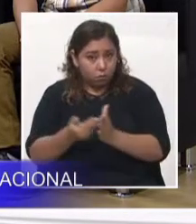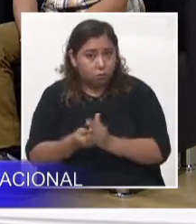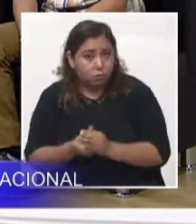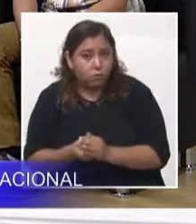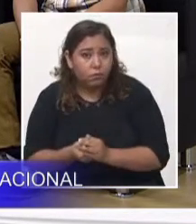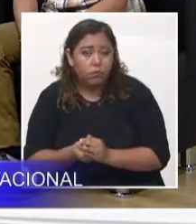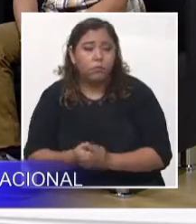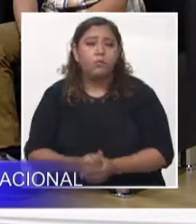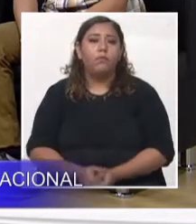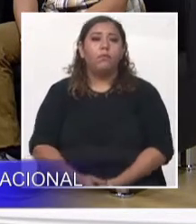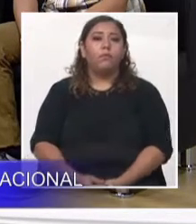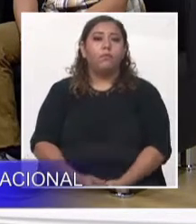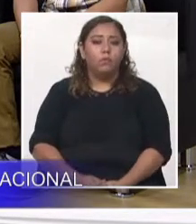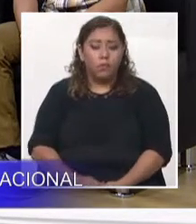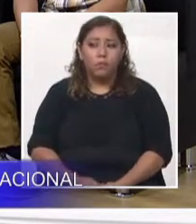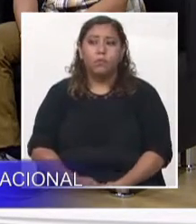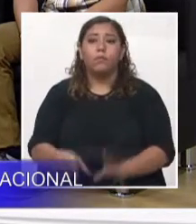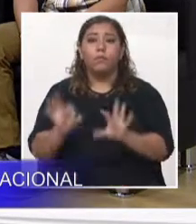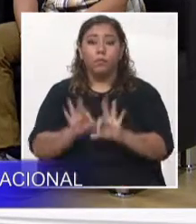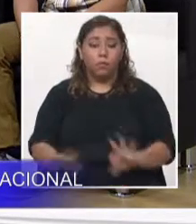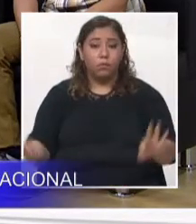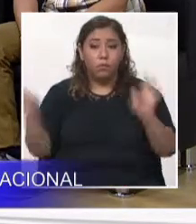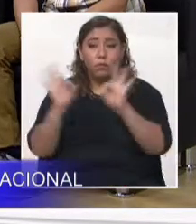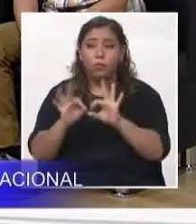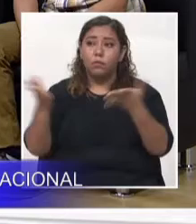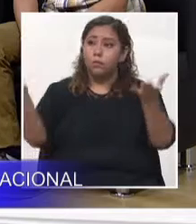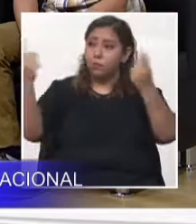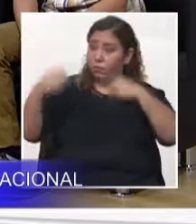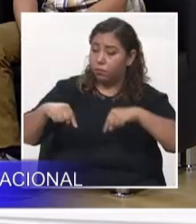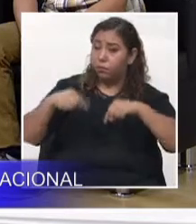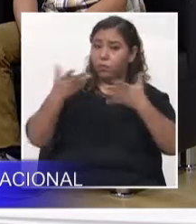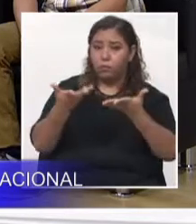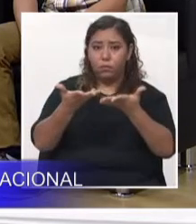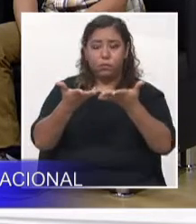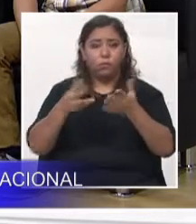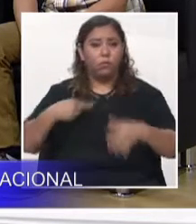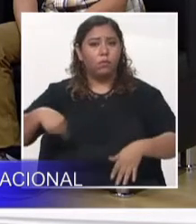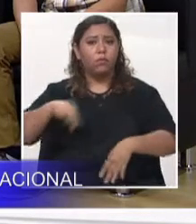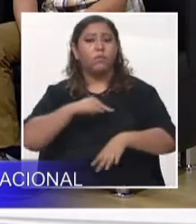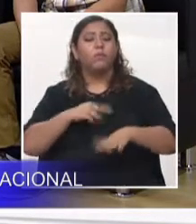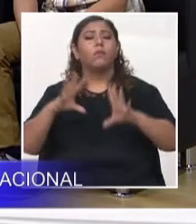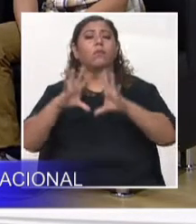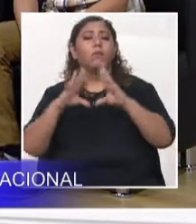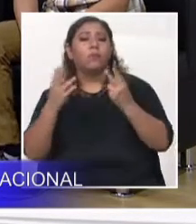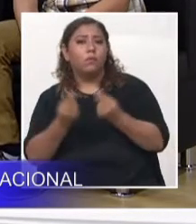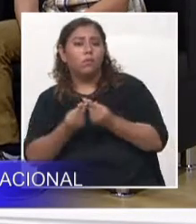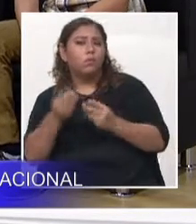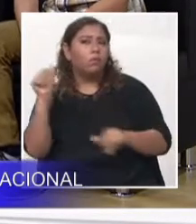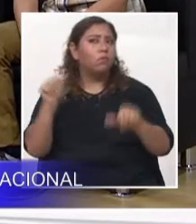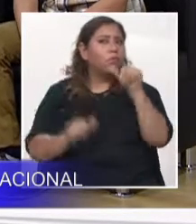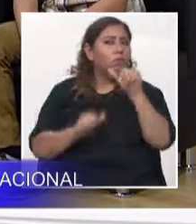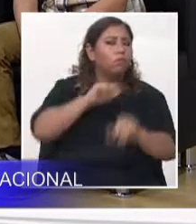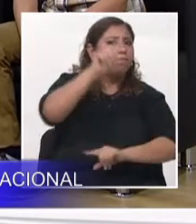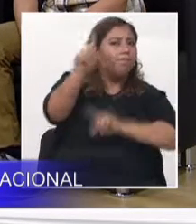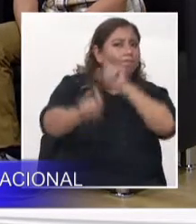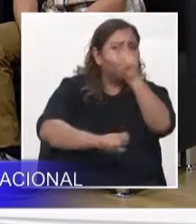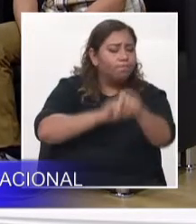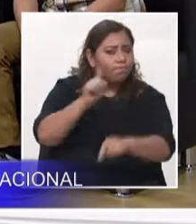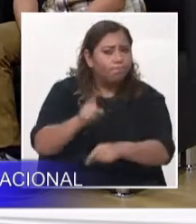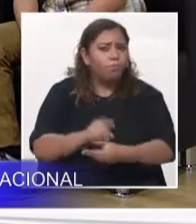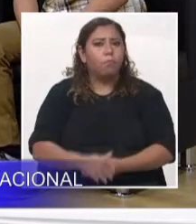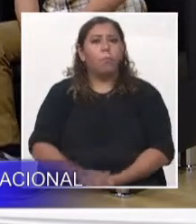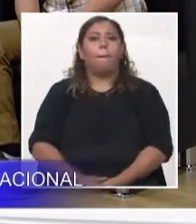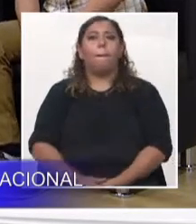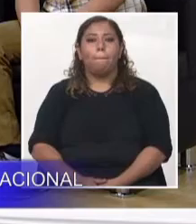ingeniero Arazo es importante que vengamos acá y que estemos en la mesa, pongamos nuestras dudas, nuestras interrogantes, van a haber